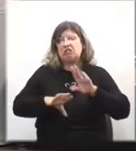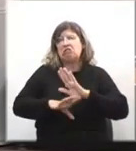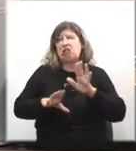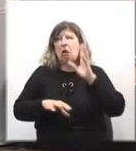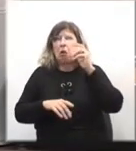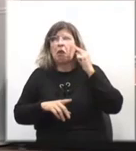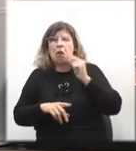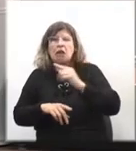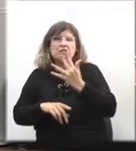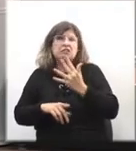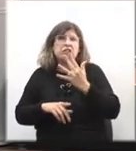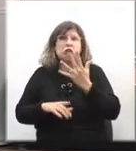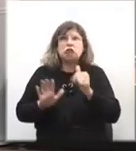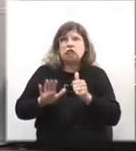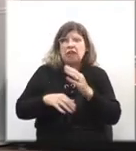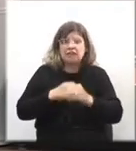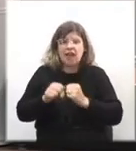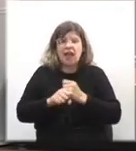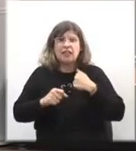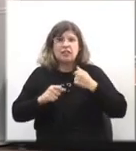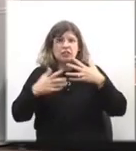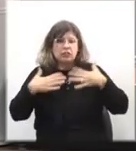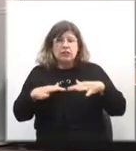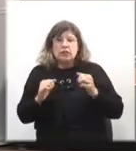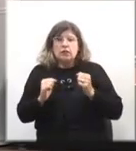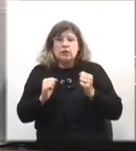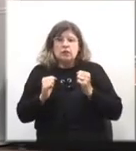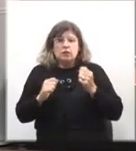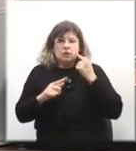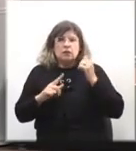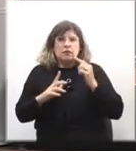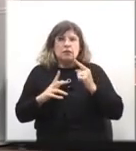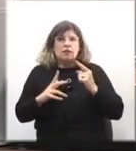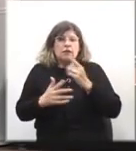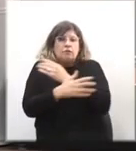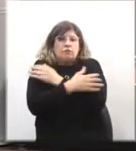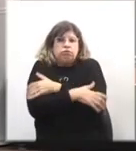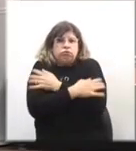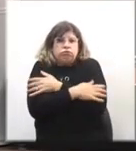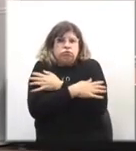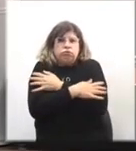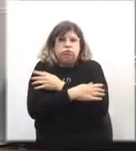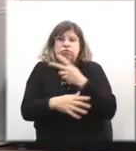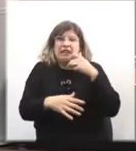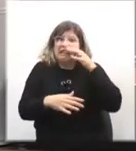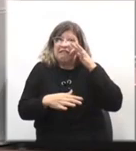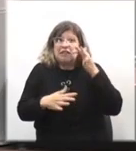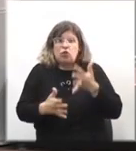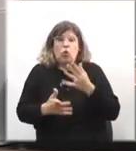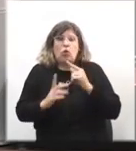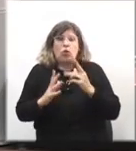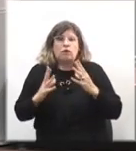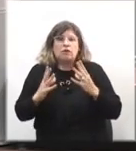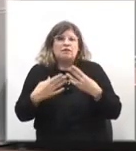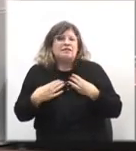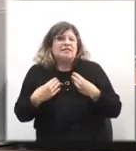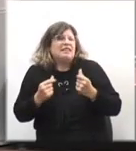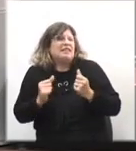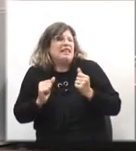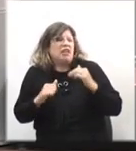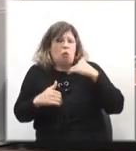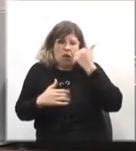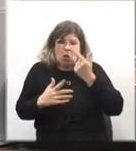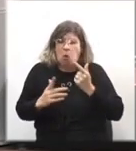años, en ropa interior, tiritando de frío, abrazando mi cuerpo desnudo, sintiendo miedo y vergüenza